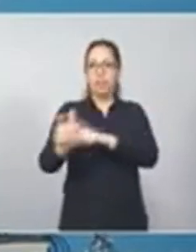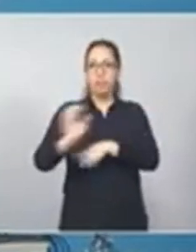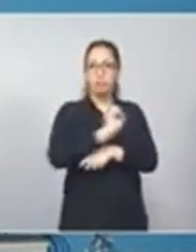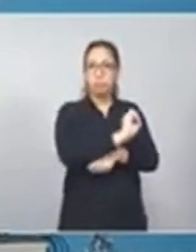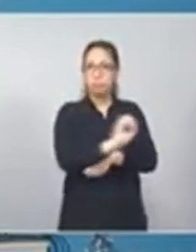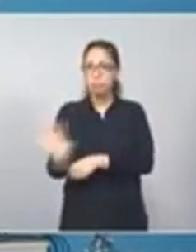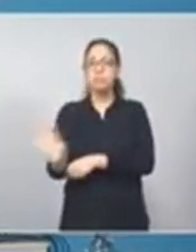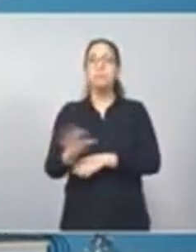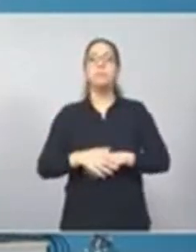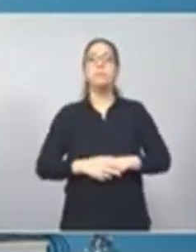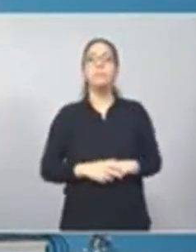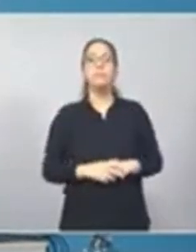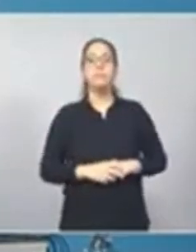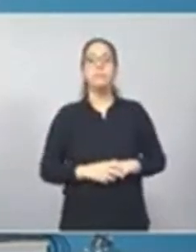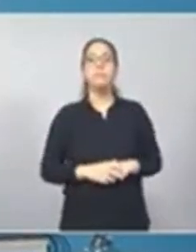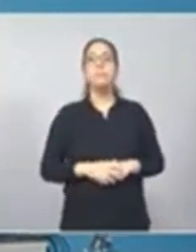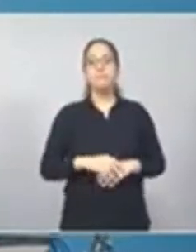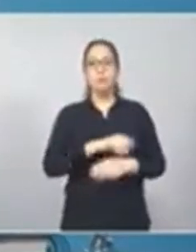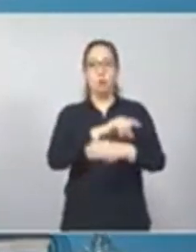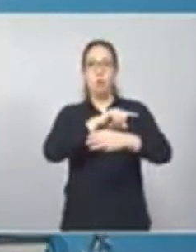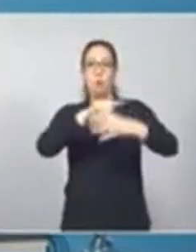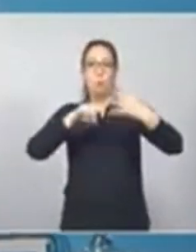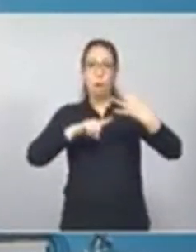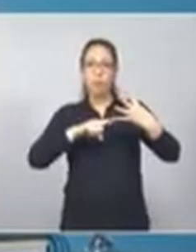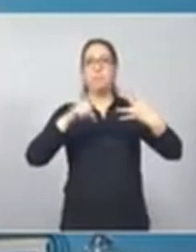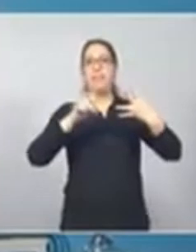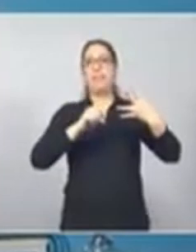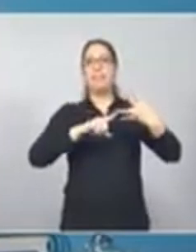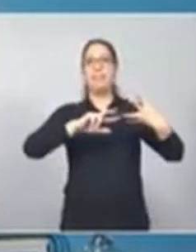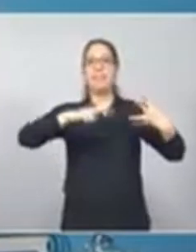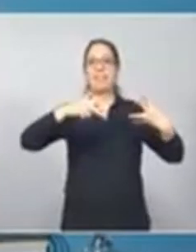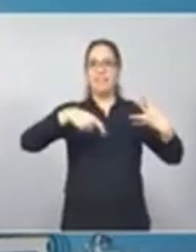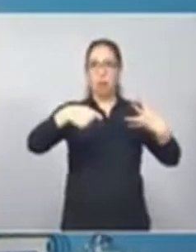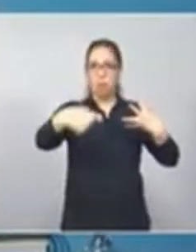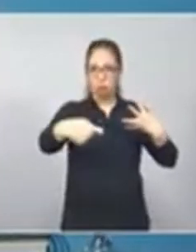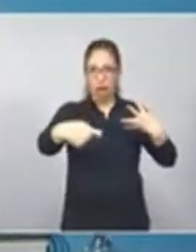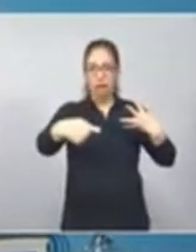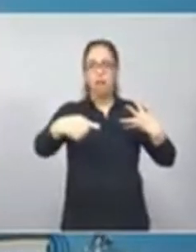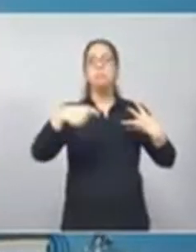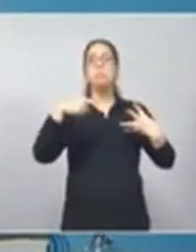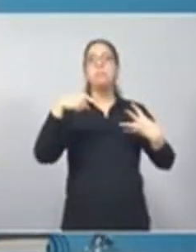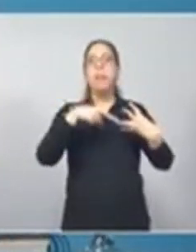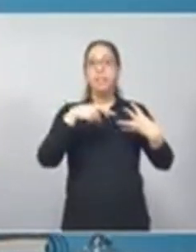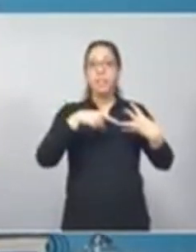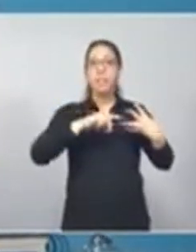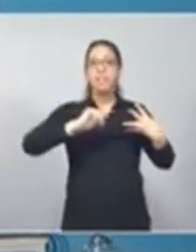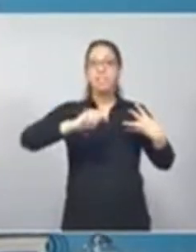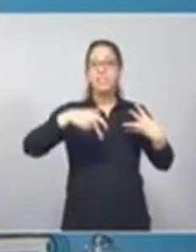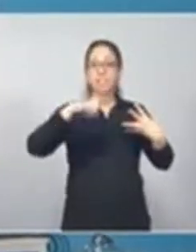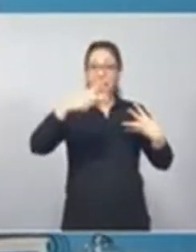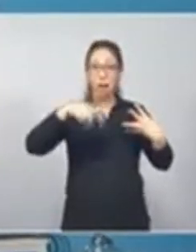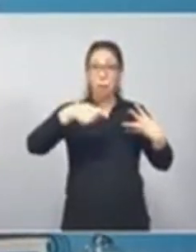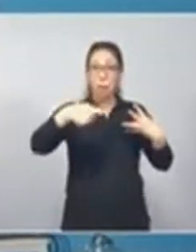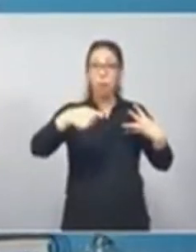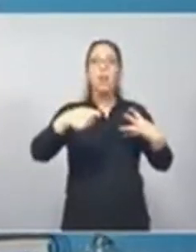Como dije, se trata de la tercera cuota. Con esta tercera cuota vamos a haber